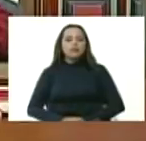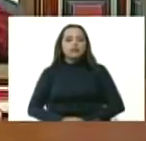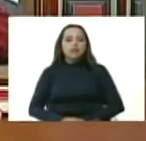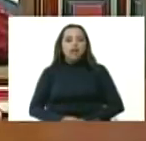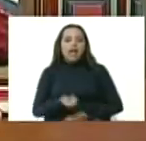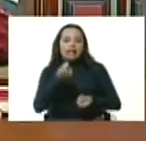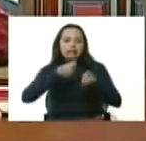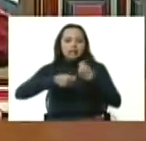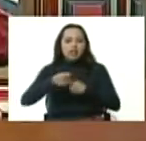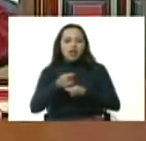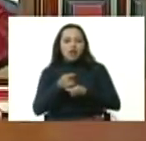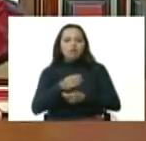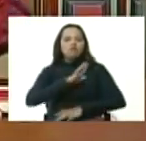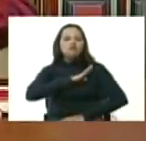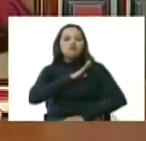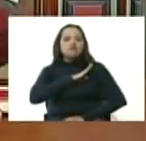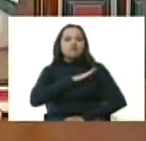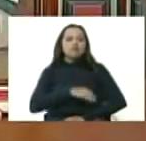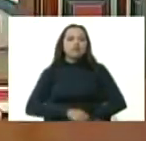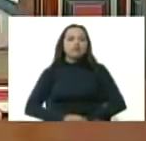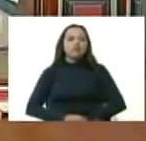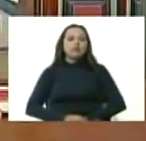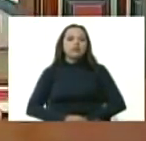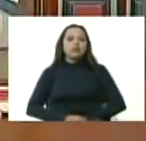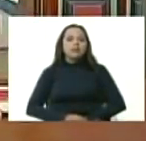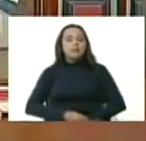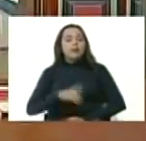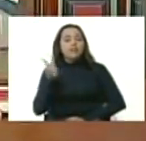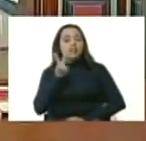riqueza es para que Venezuela avance